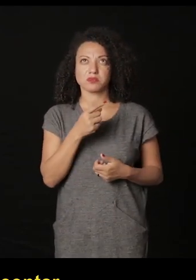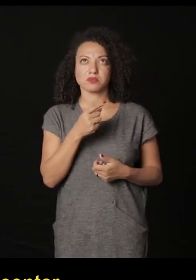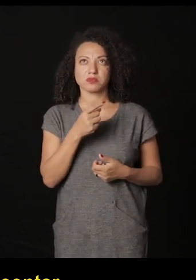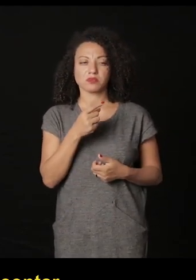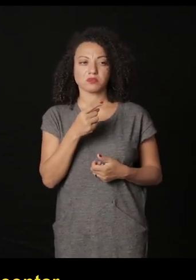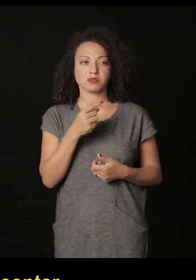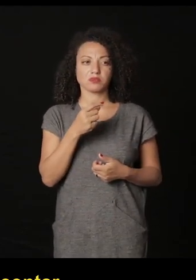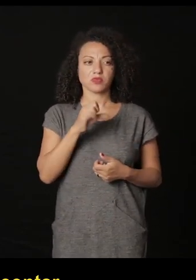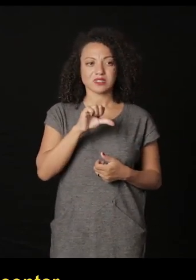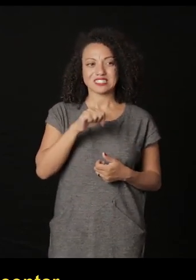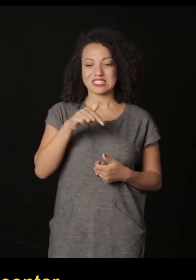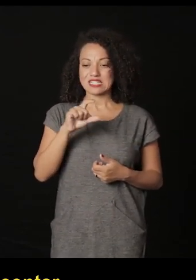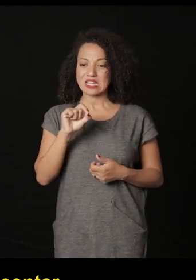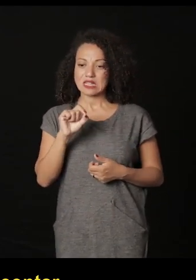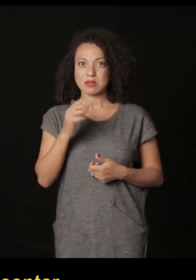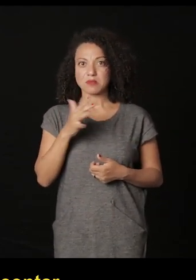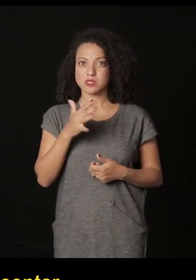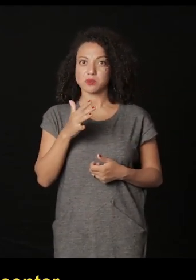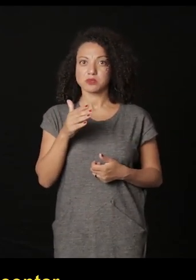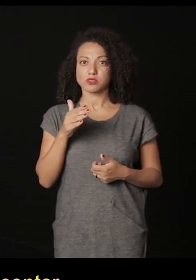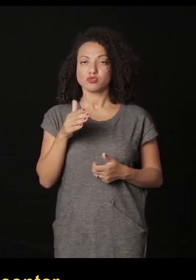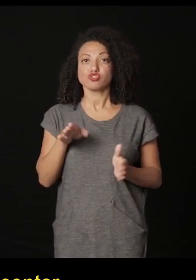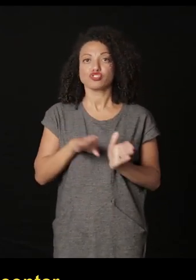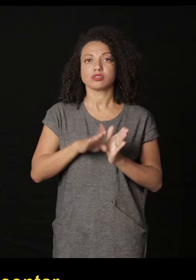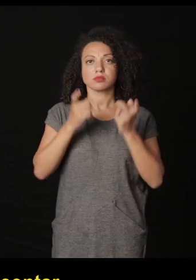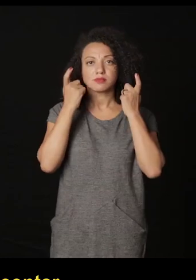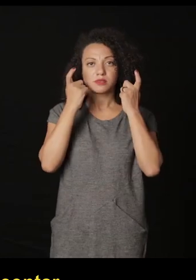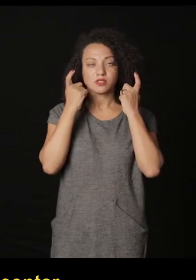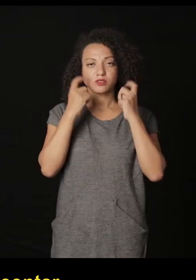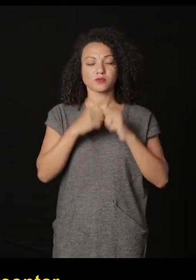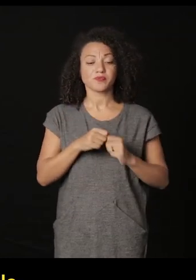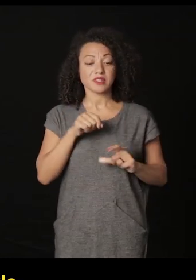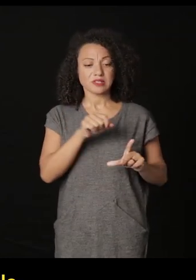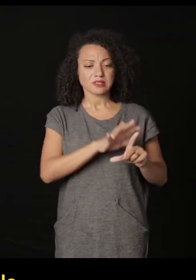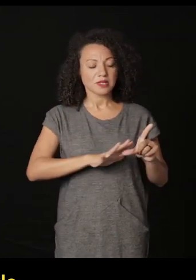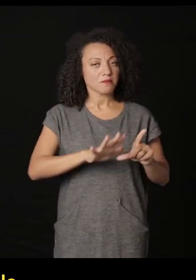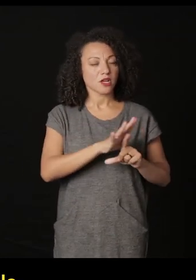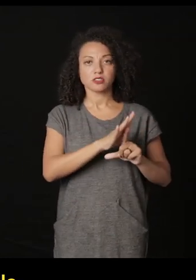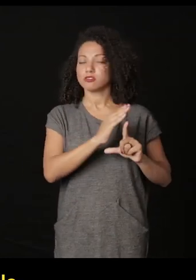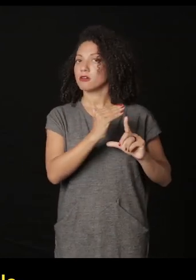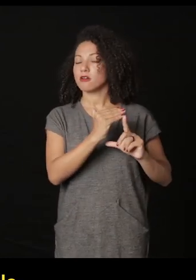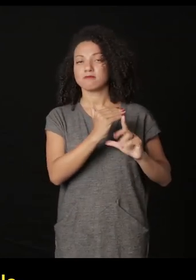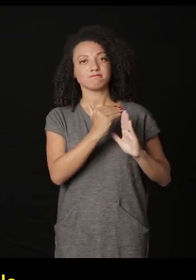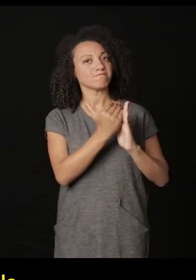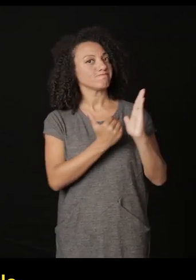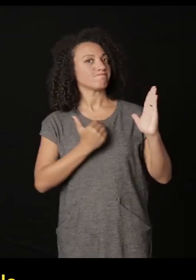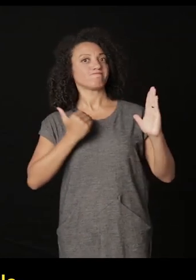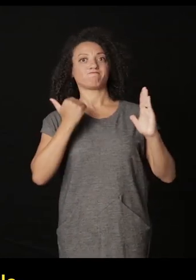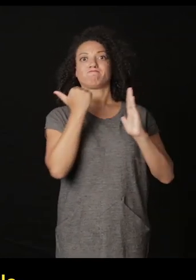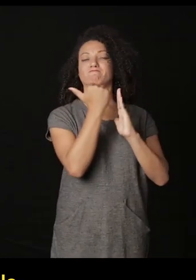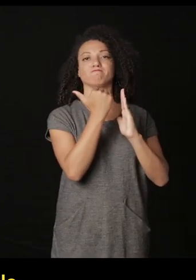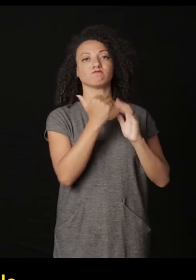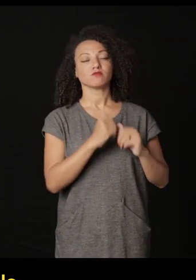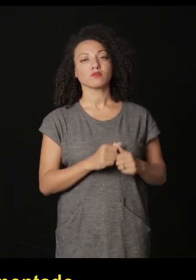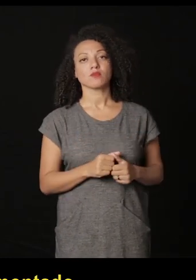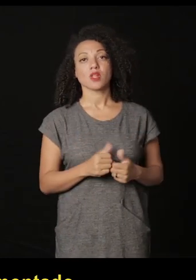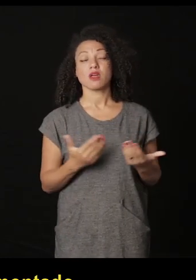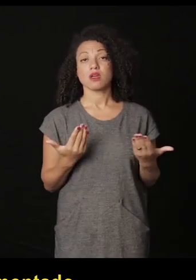contar que ella llega en 1970 y tantos a la Ciudad de México sino hacer una extrapolación